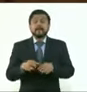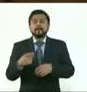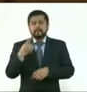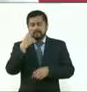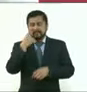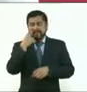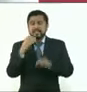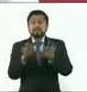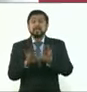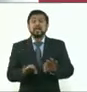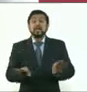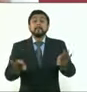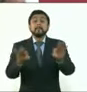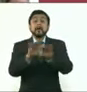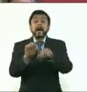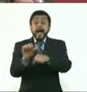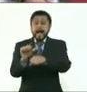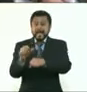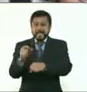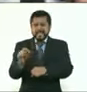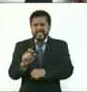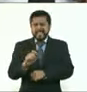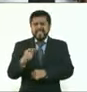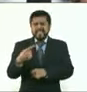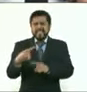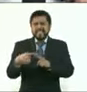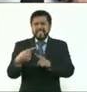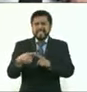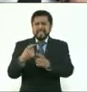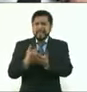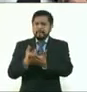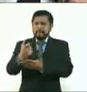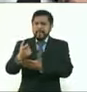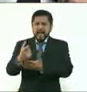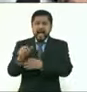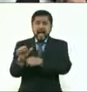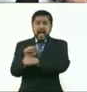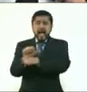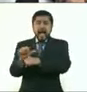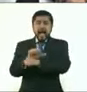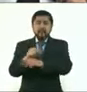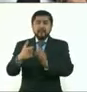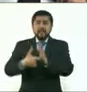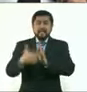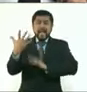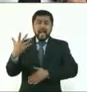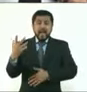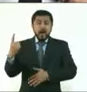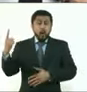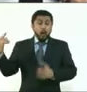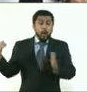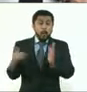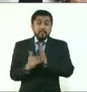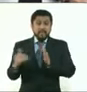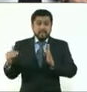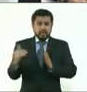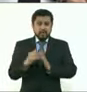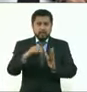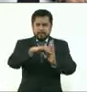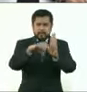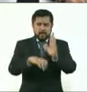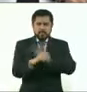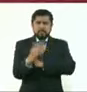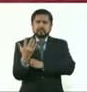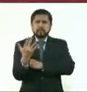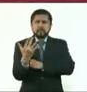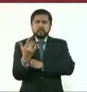hablando de autos de más de un millón de pesos, en donde el año pasado a 50 vehículos se les notificó por